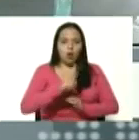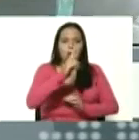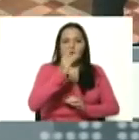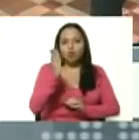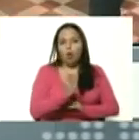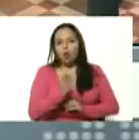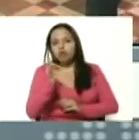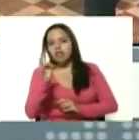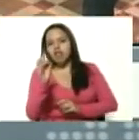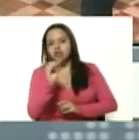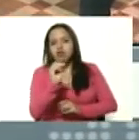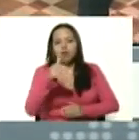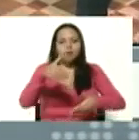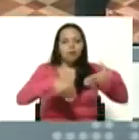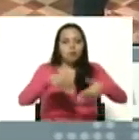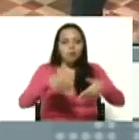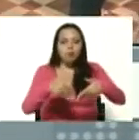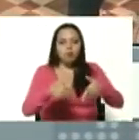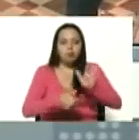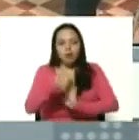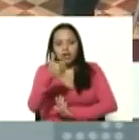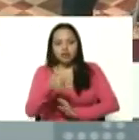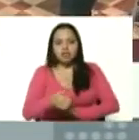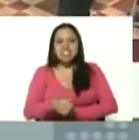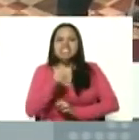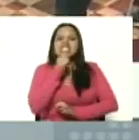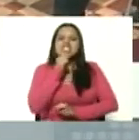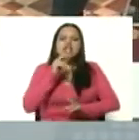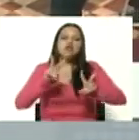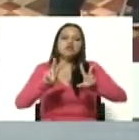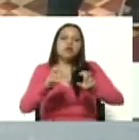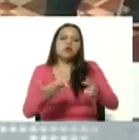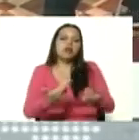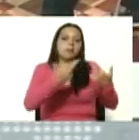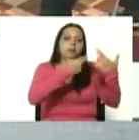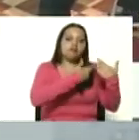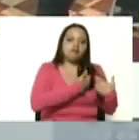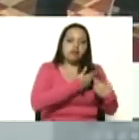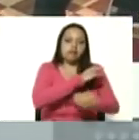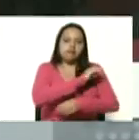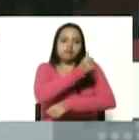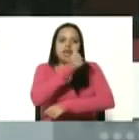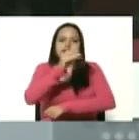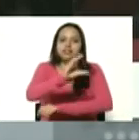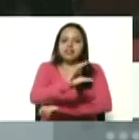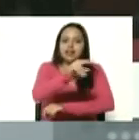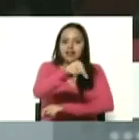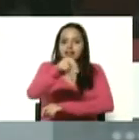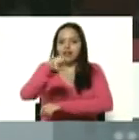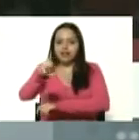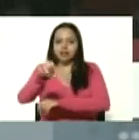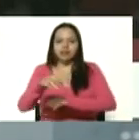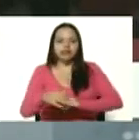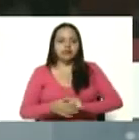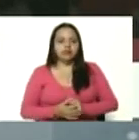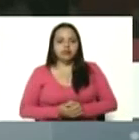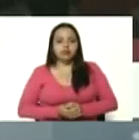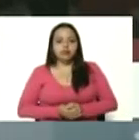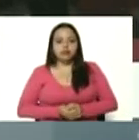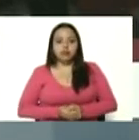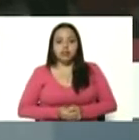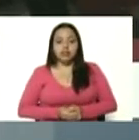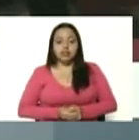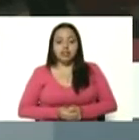quienes serán los próximos rectores y rectoras del CNE esto previo a los dos